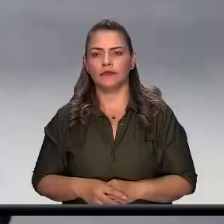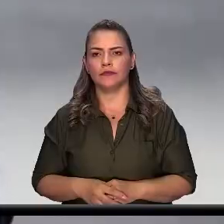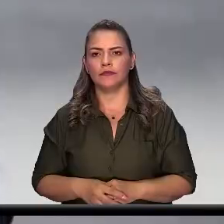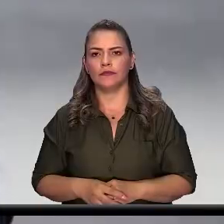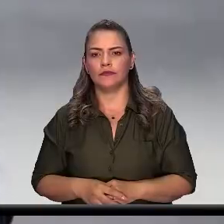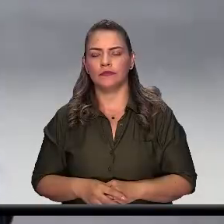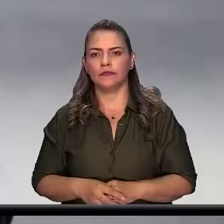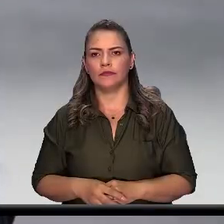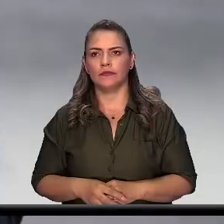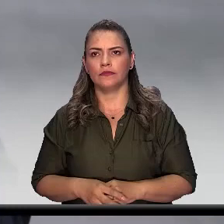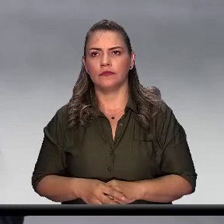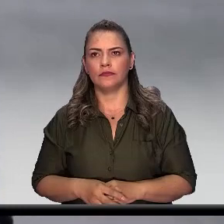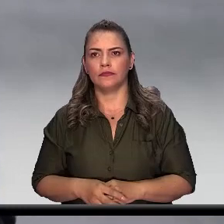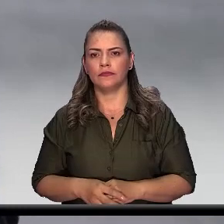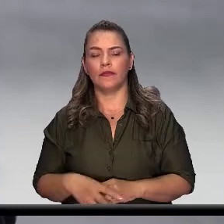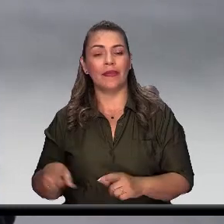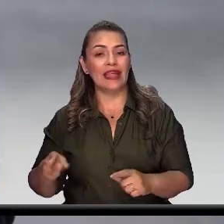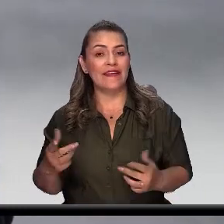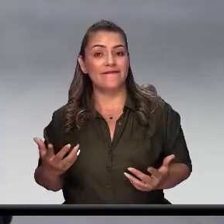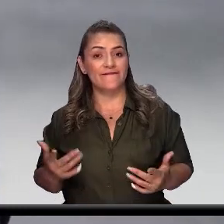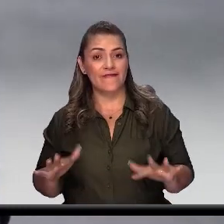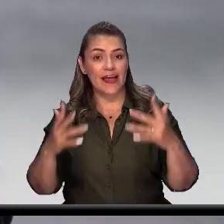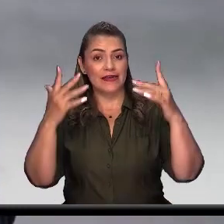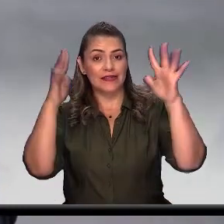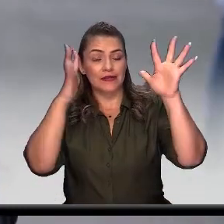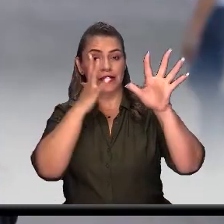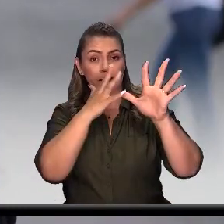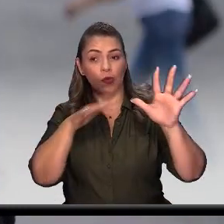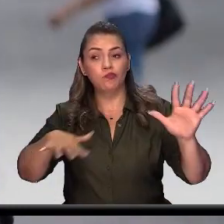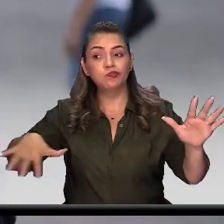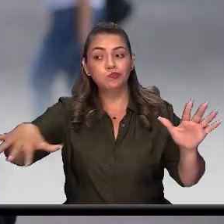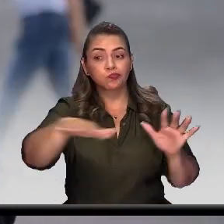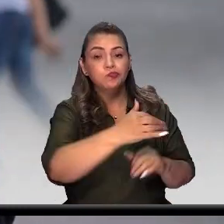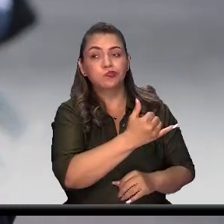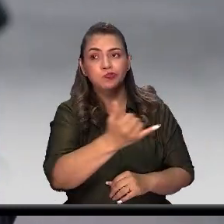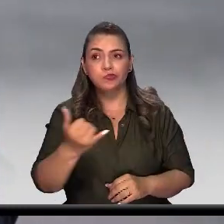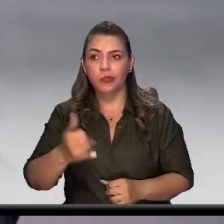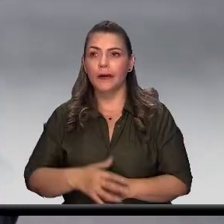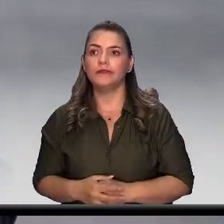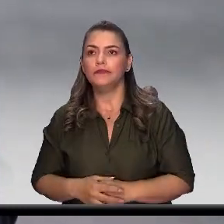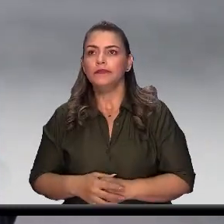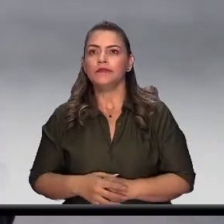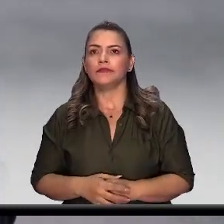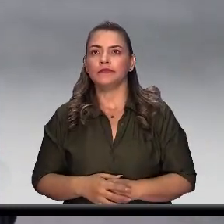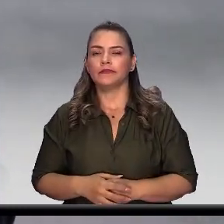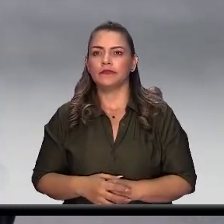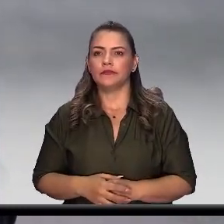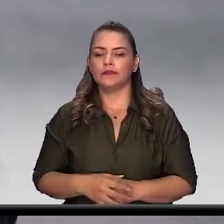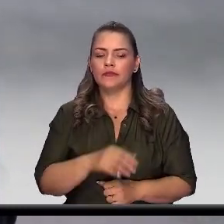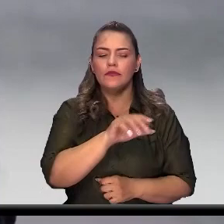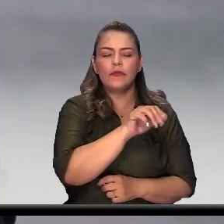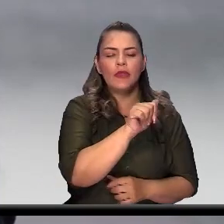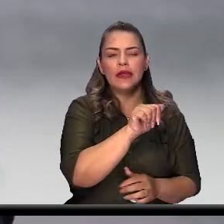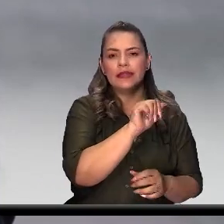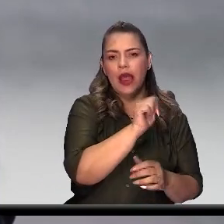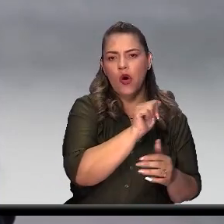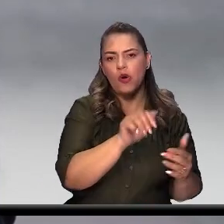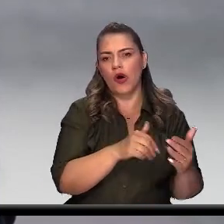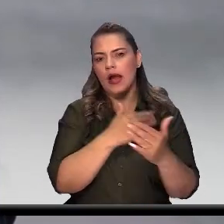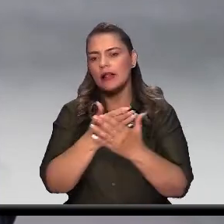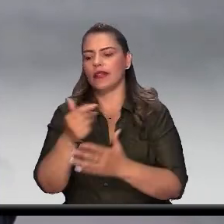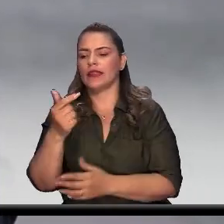Durante las festividades desarrolladas en nuestra ciudad del día 10 al 18 de agosto